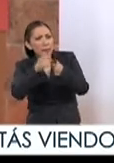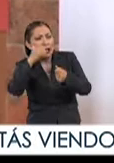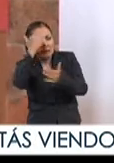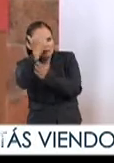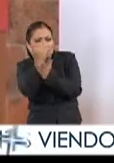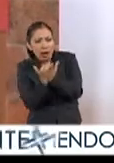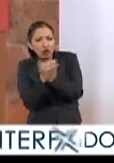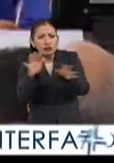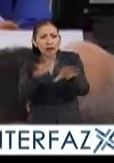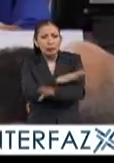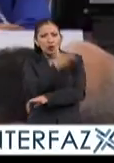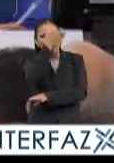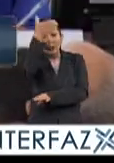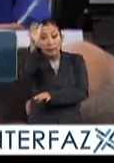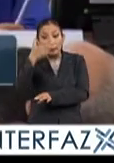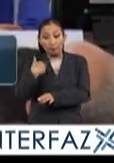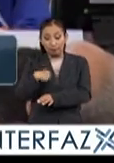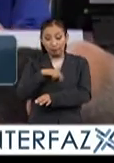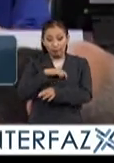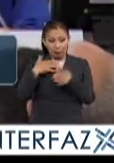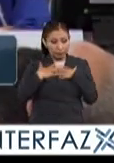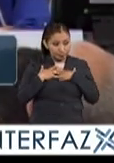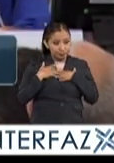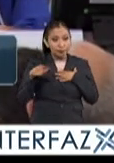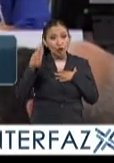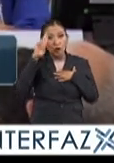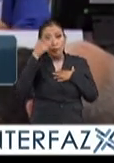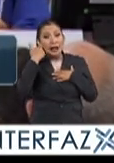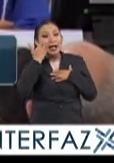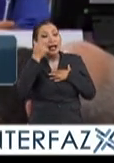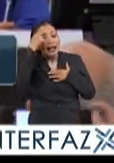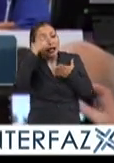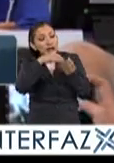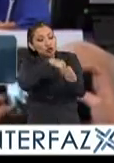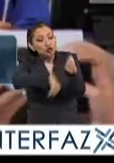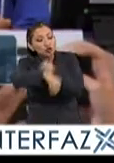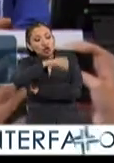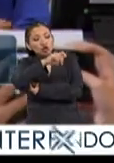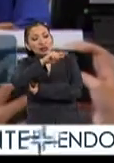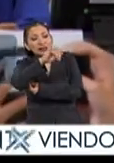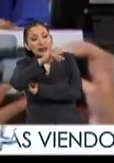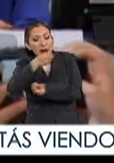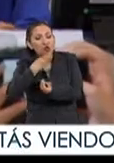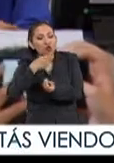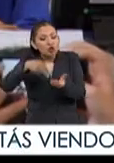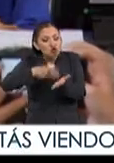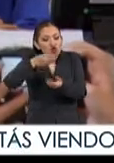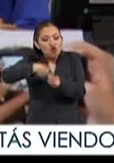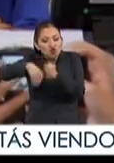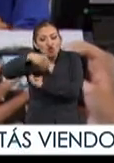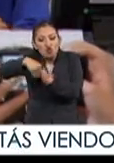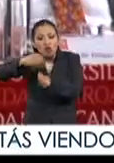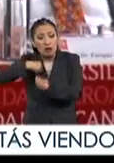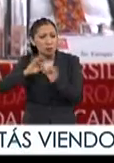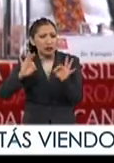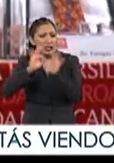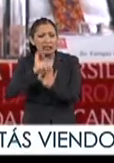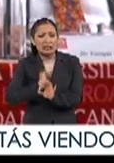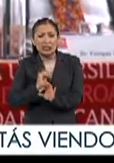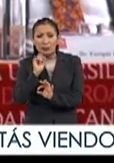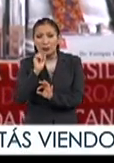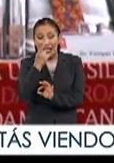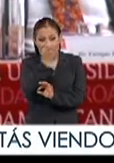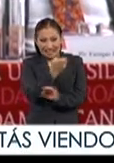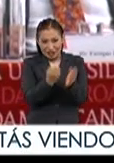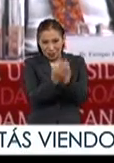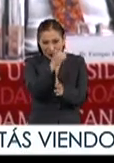cambio climático. Nosotros creemos que la sustentabilidad es el desafío más importante del siglo XXI. Esta nueva